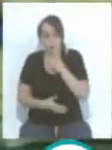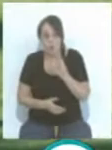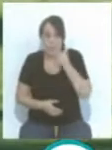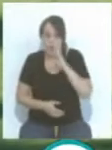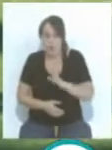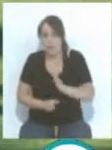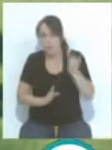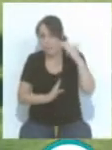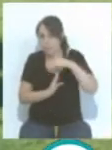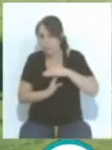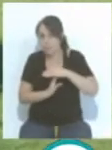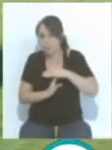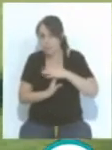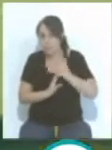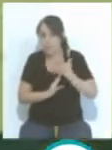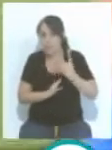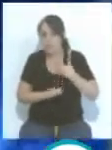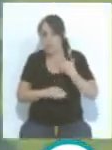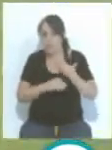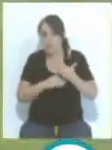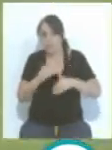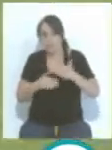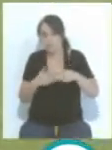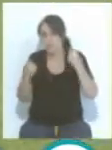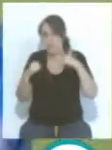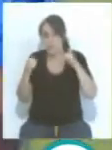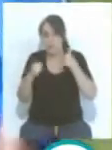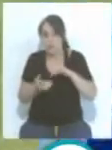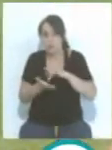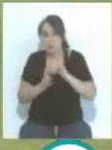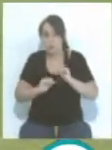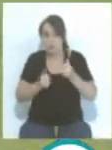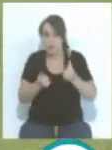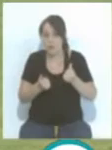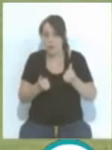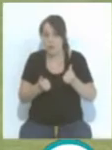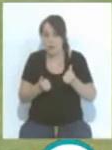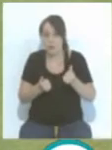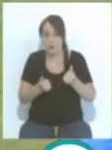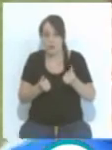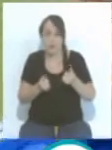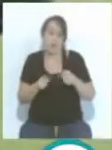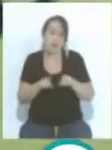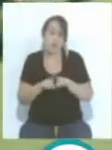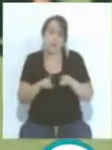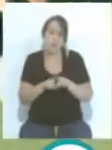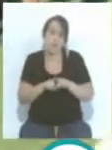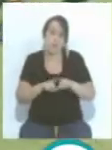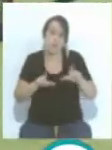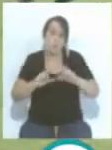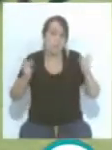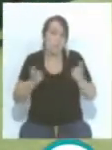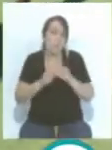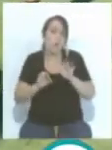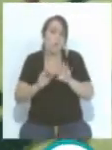la progresión de los entrenamientos, como bien has dicho, de que cuando ya empezaban a actuar con balón y en grupo, pues volver un poco